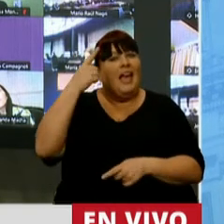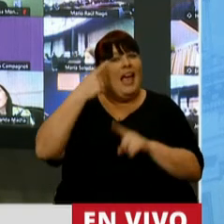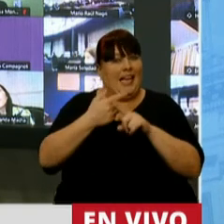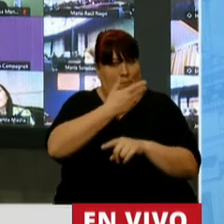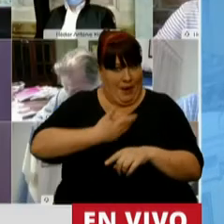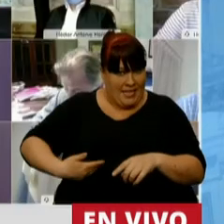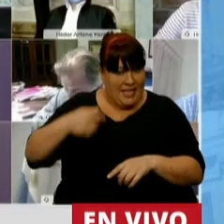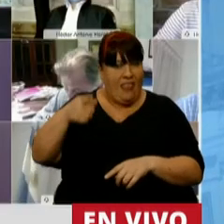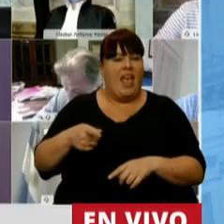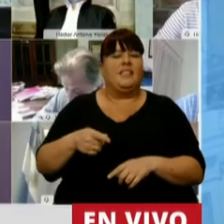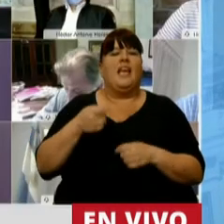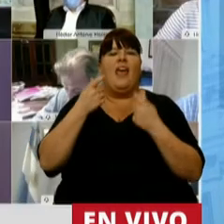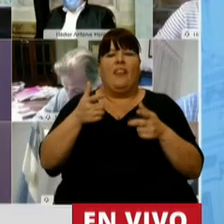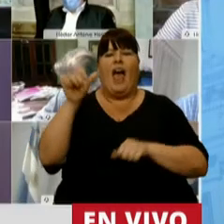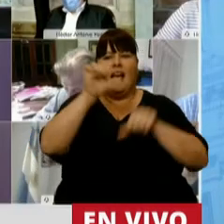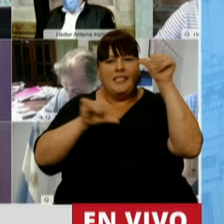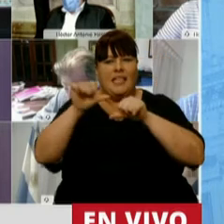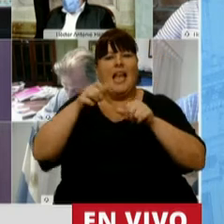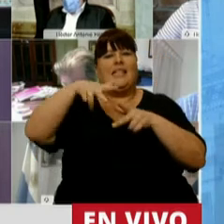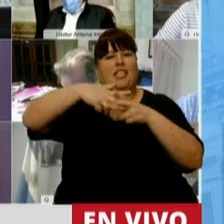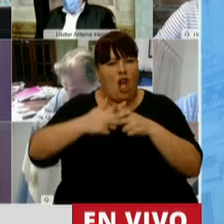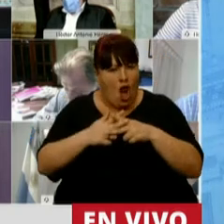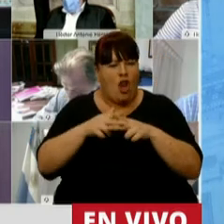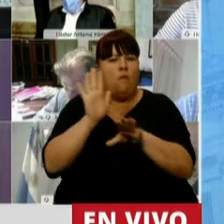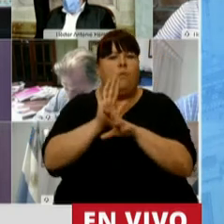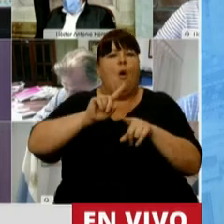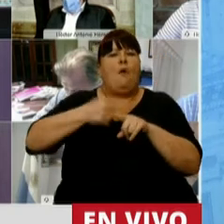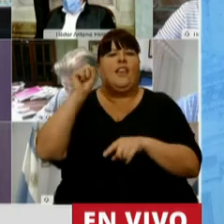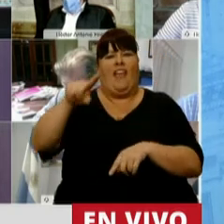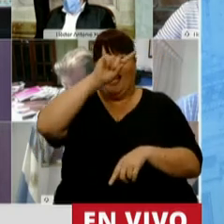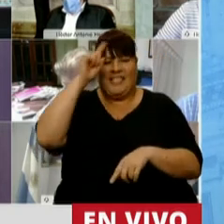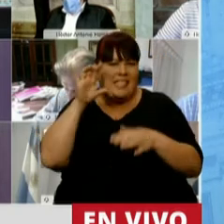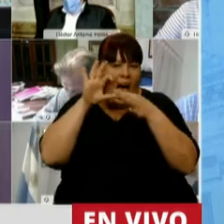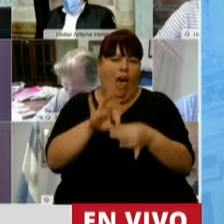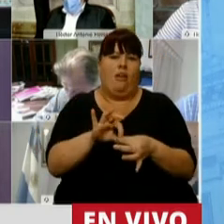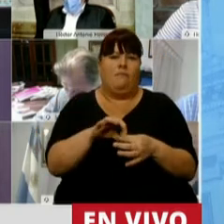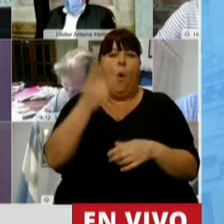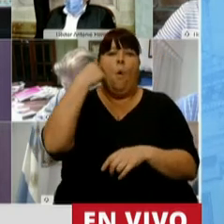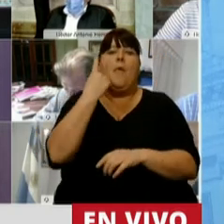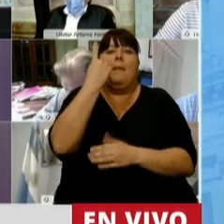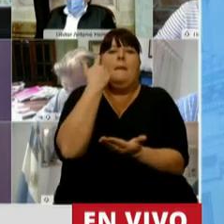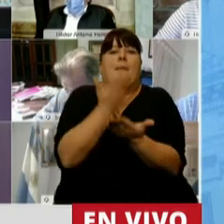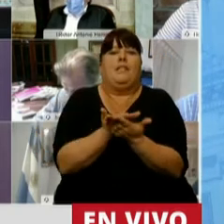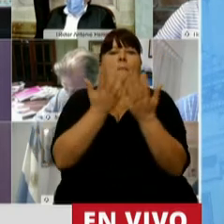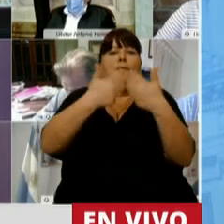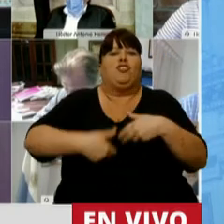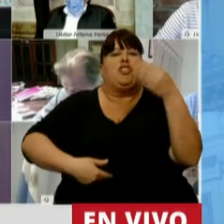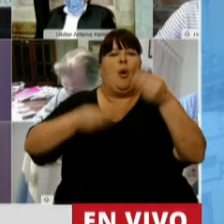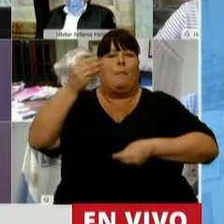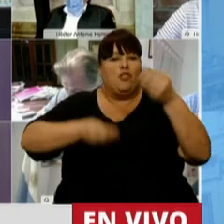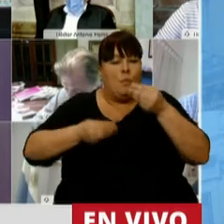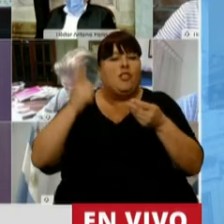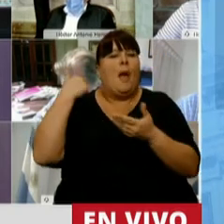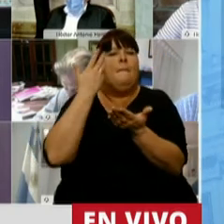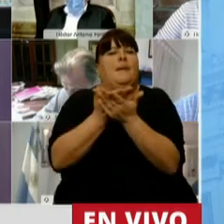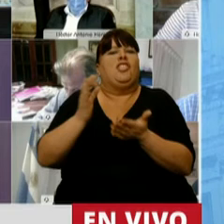Presidente que puso a la ciencia y a la tecnología como una política de Estado en su primer proyecto de presupuesto, que